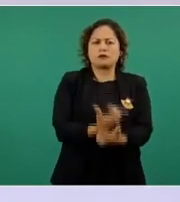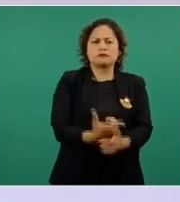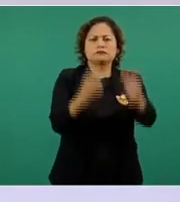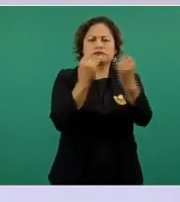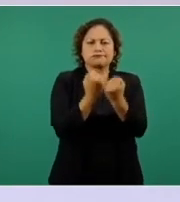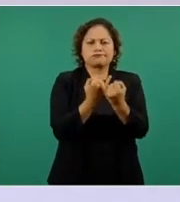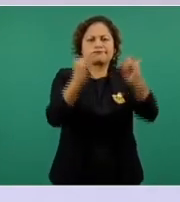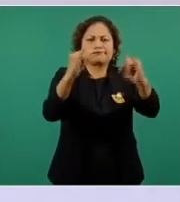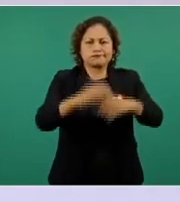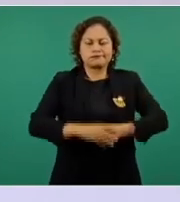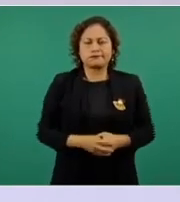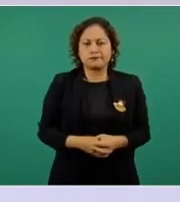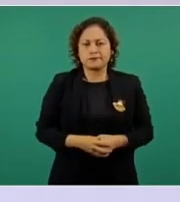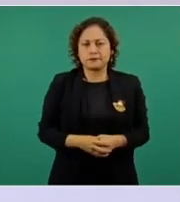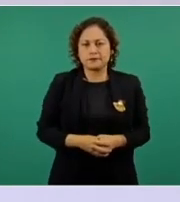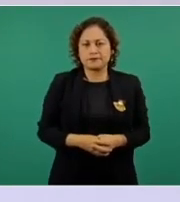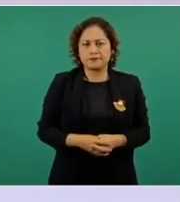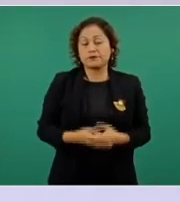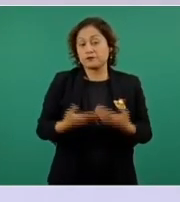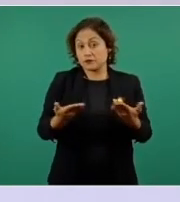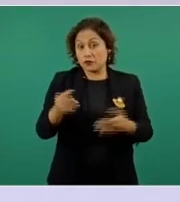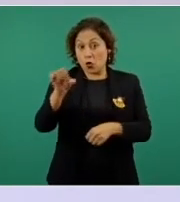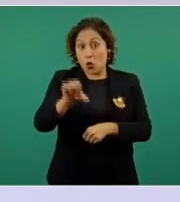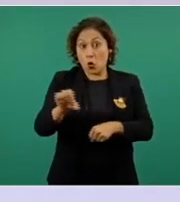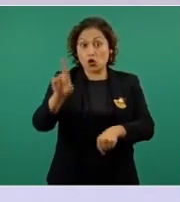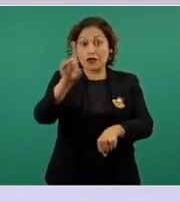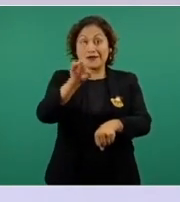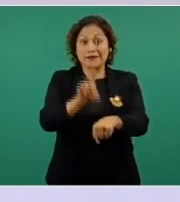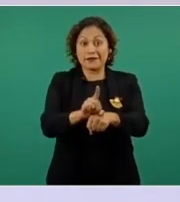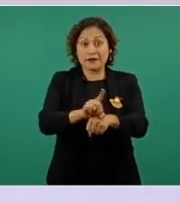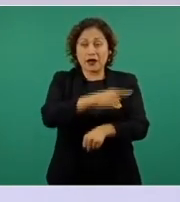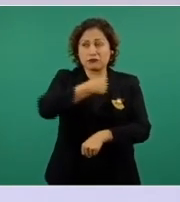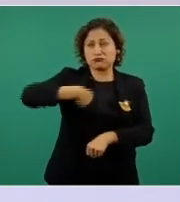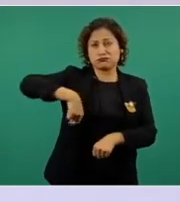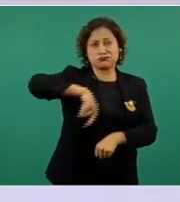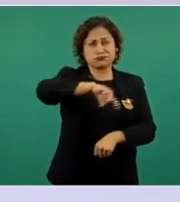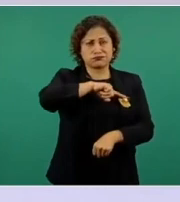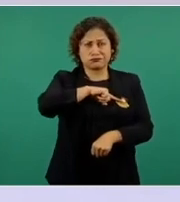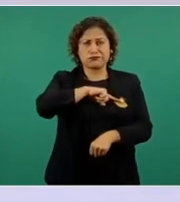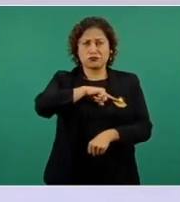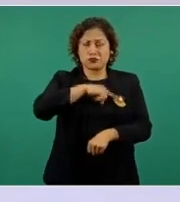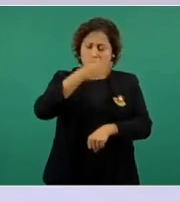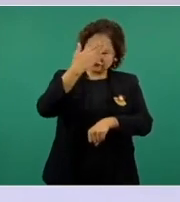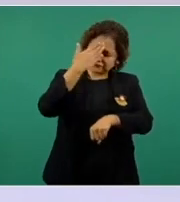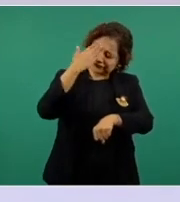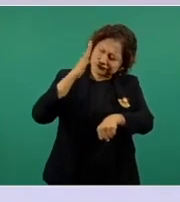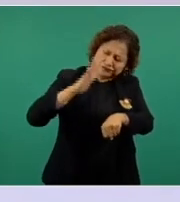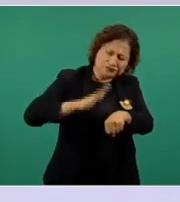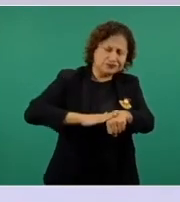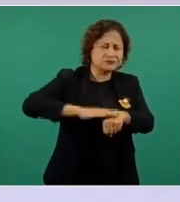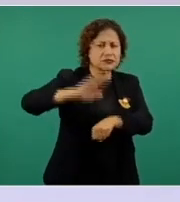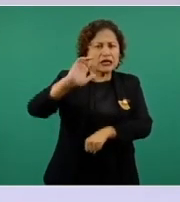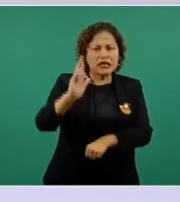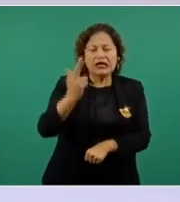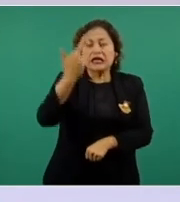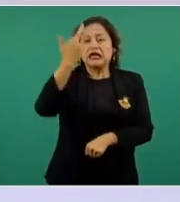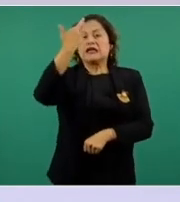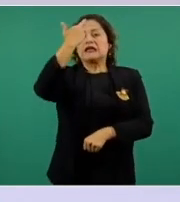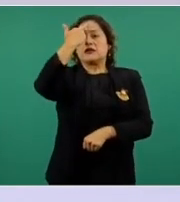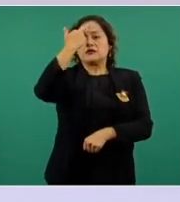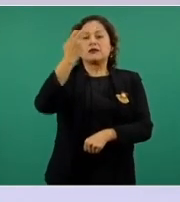El día de hoy recordamos esa gran gesta histórica